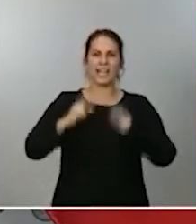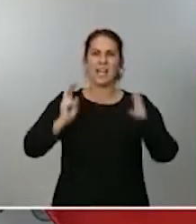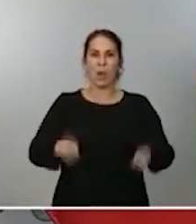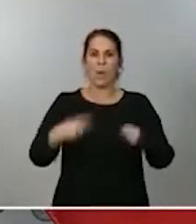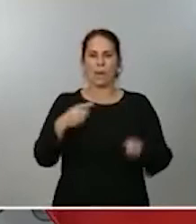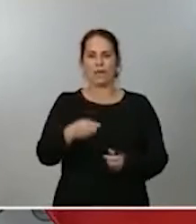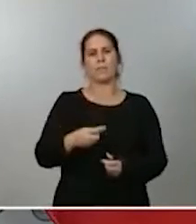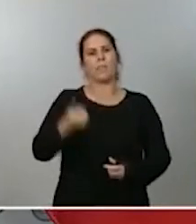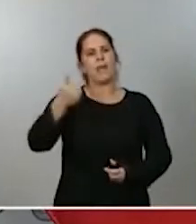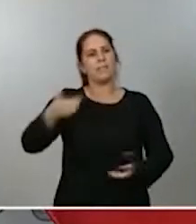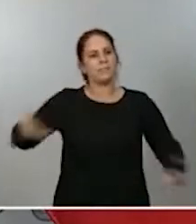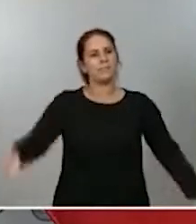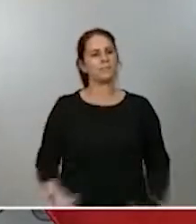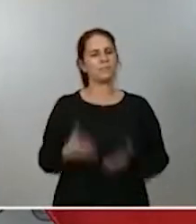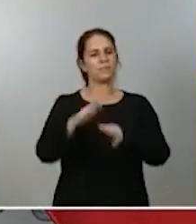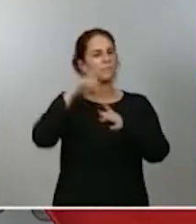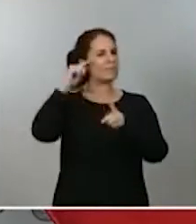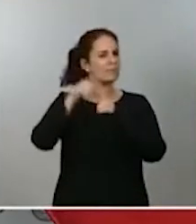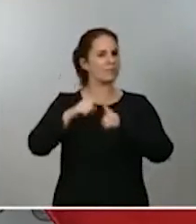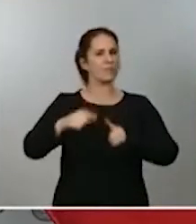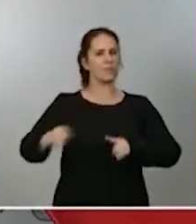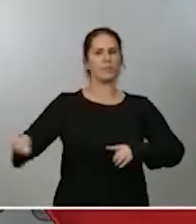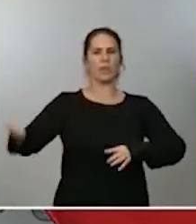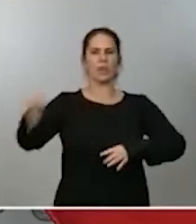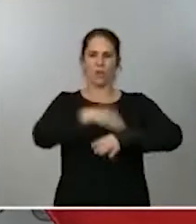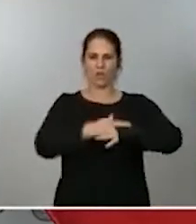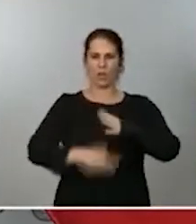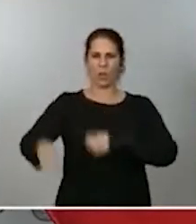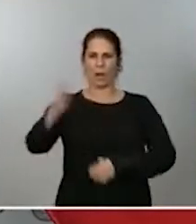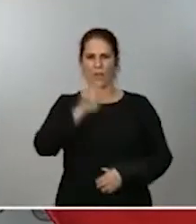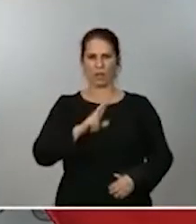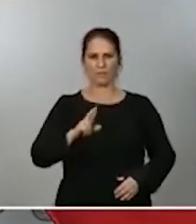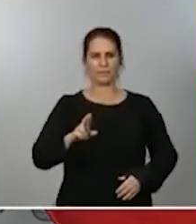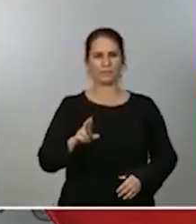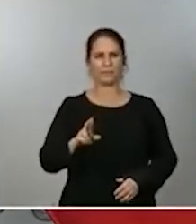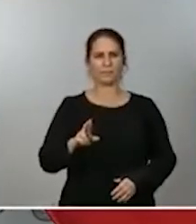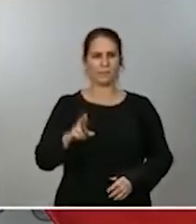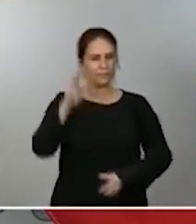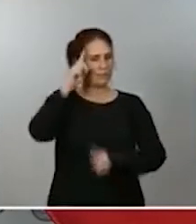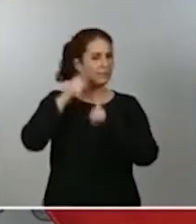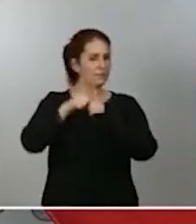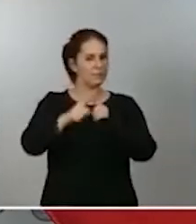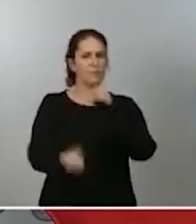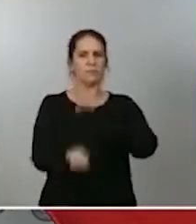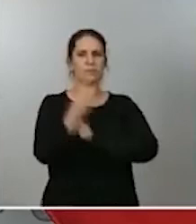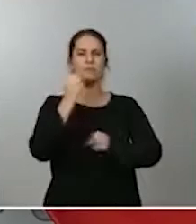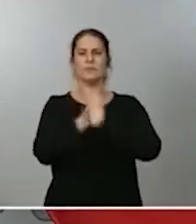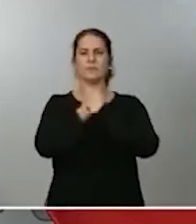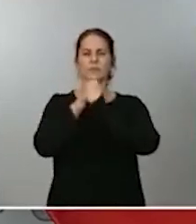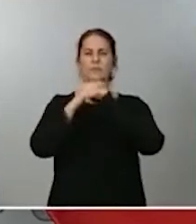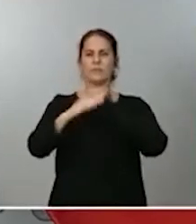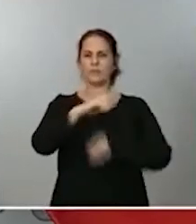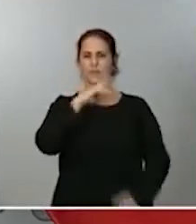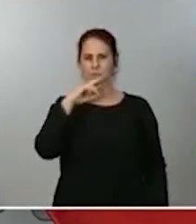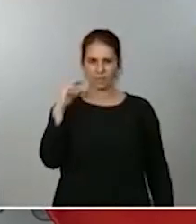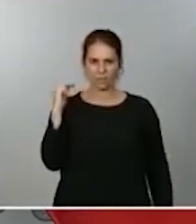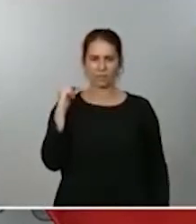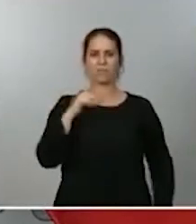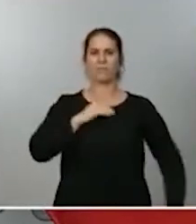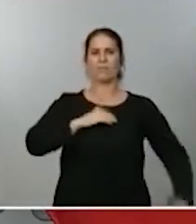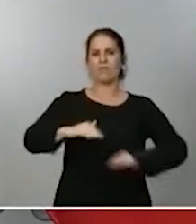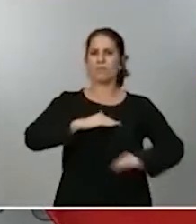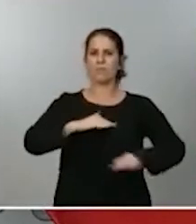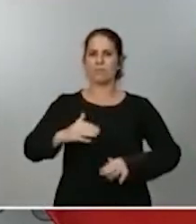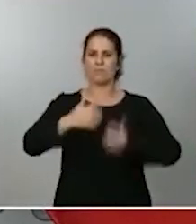el fondo de recuperación con el objeto sobre todo de generar empleo sostenible, actividad económica e industrial